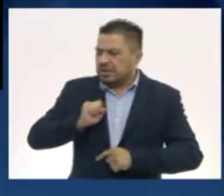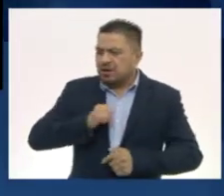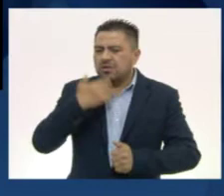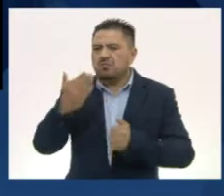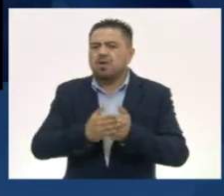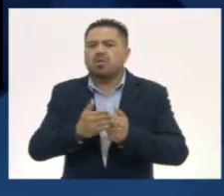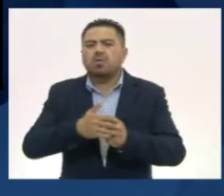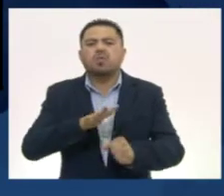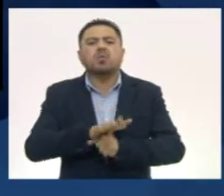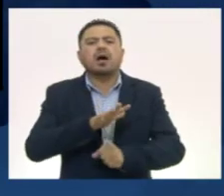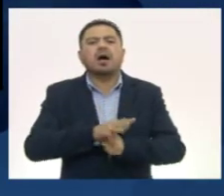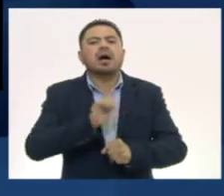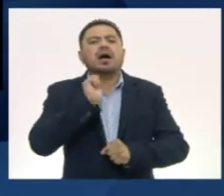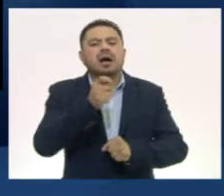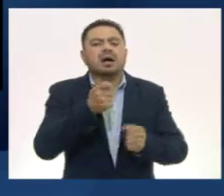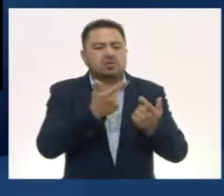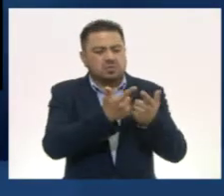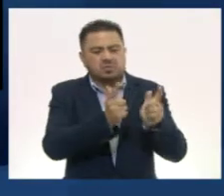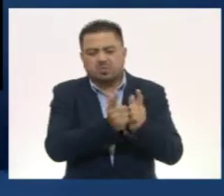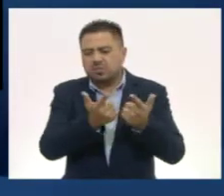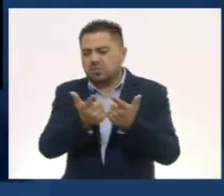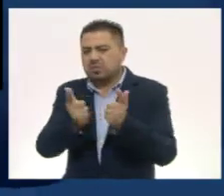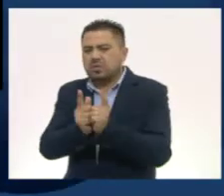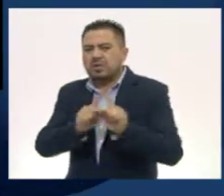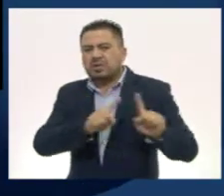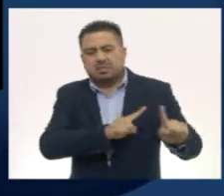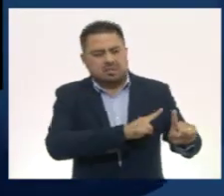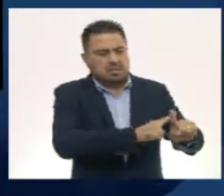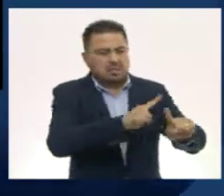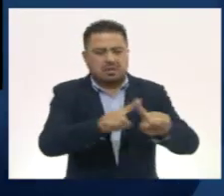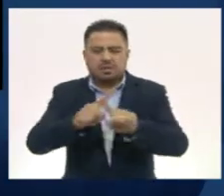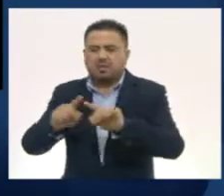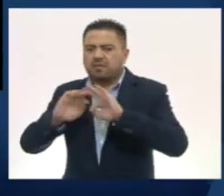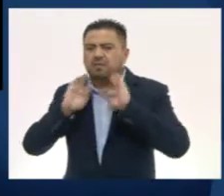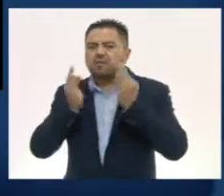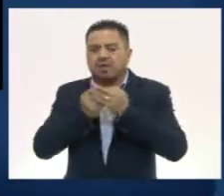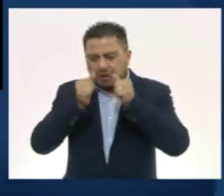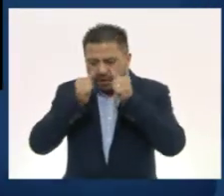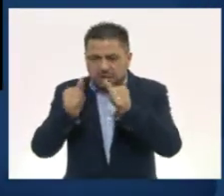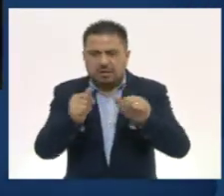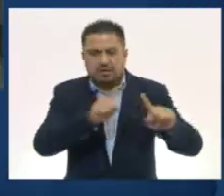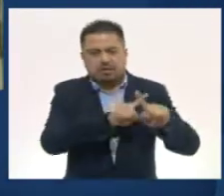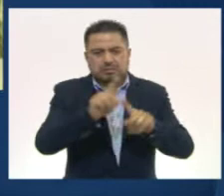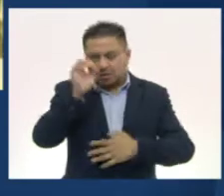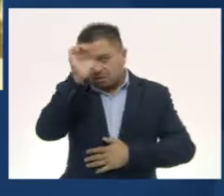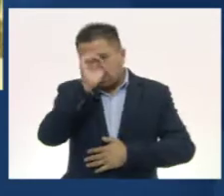los cuales han sido clasificados de diferentes formas atendiendo varios criterios.